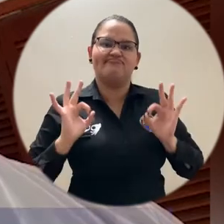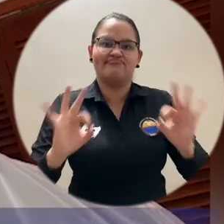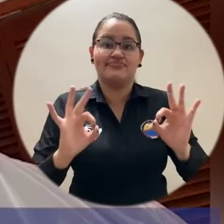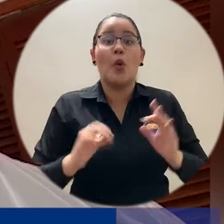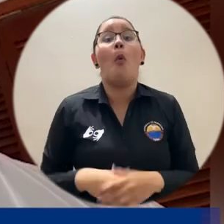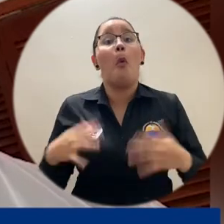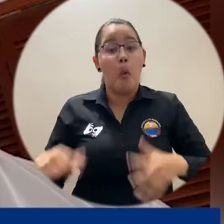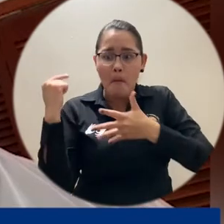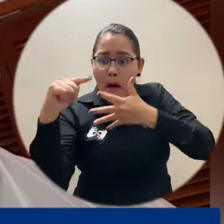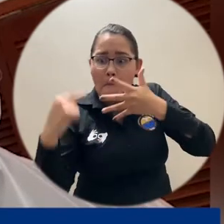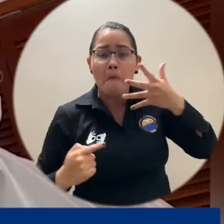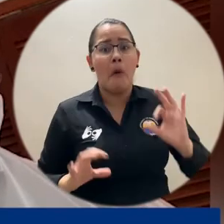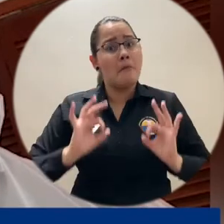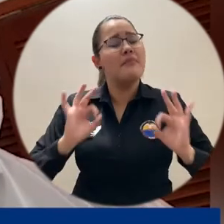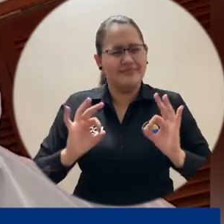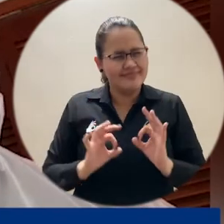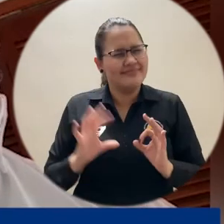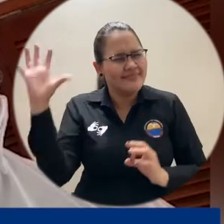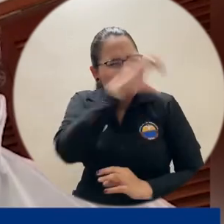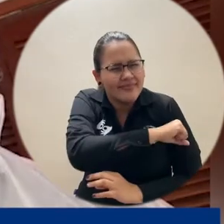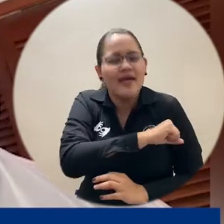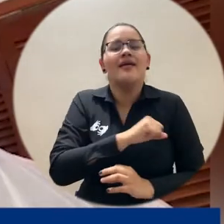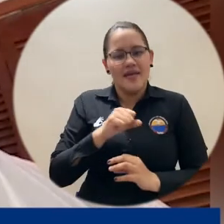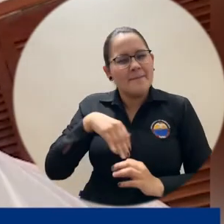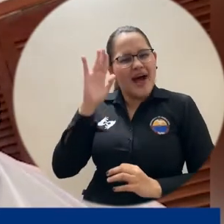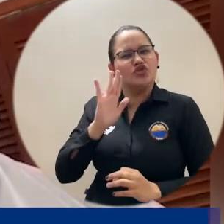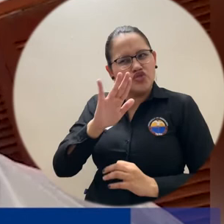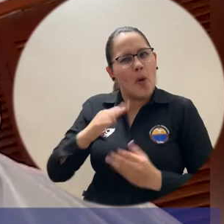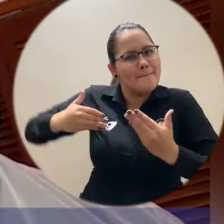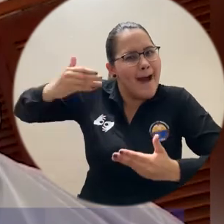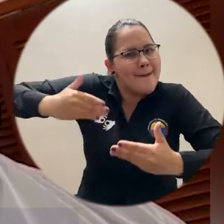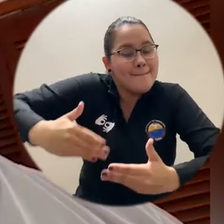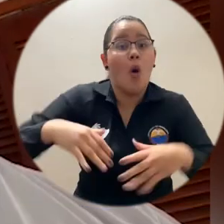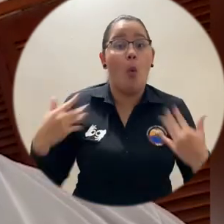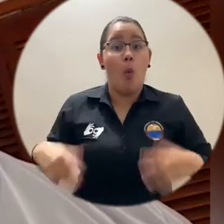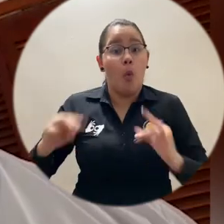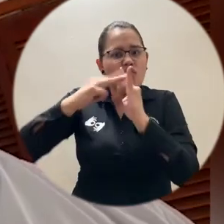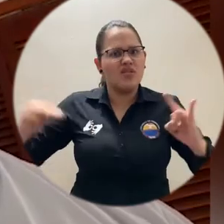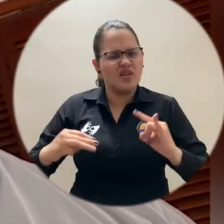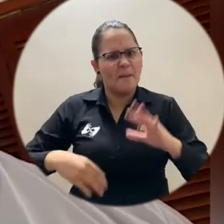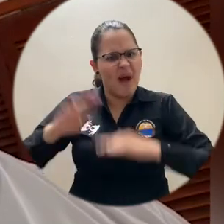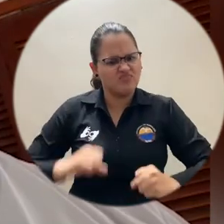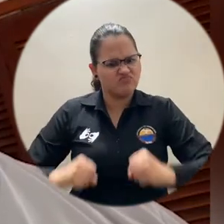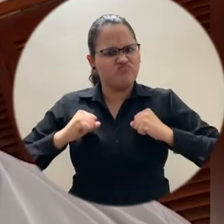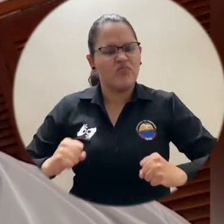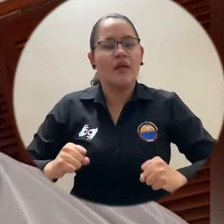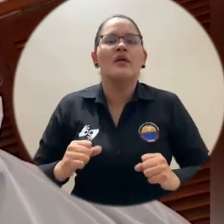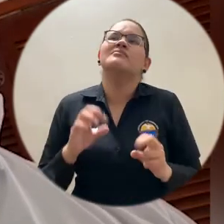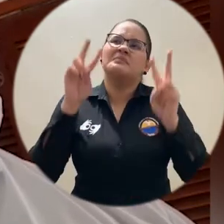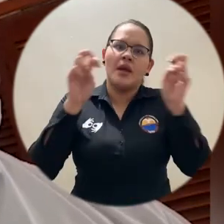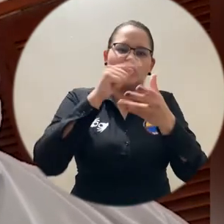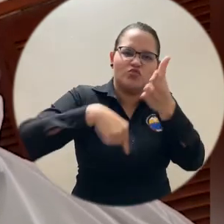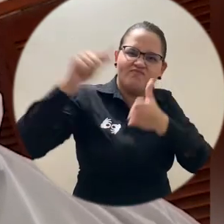cumplimiento y el posicionamiento que ha obtenido nuestra universidad, tanto en las acreditaciones